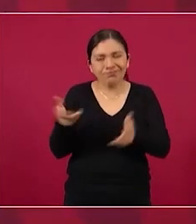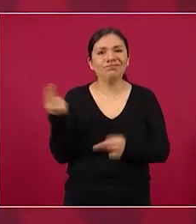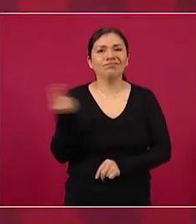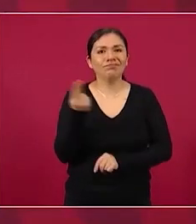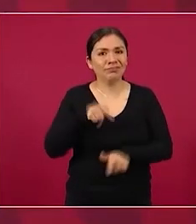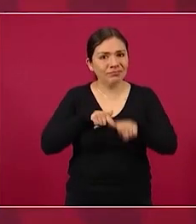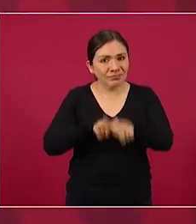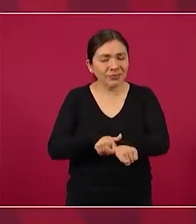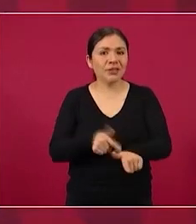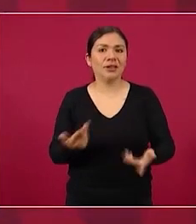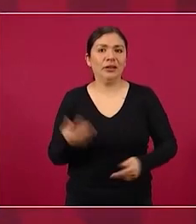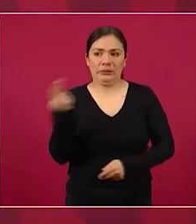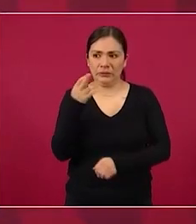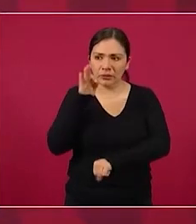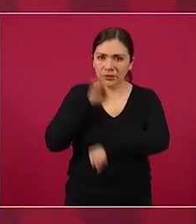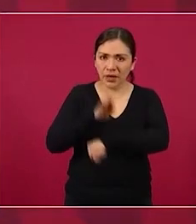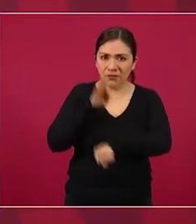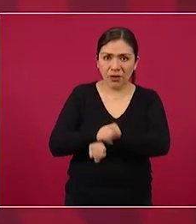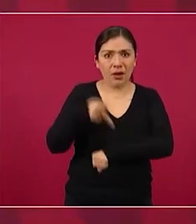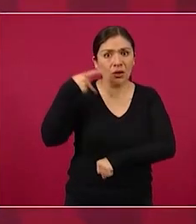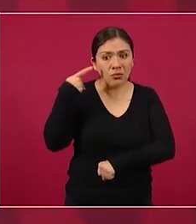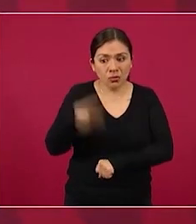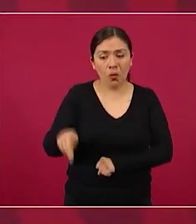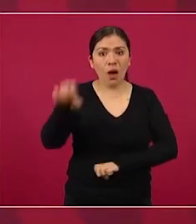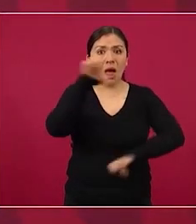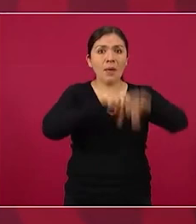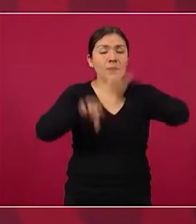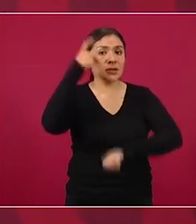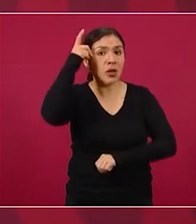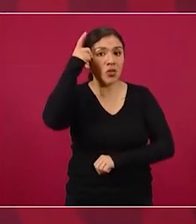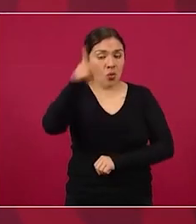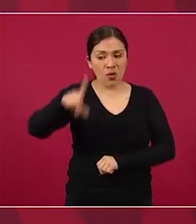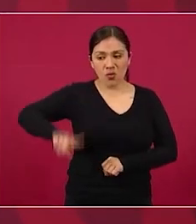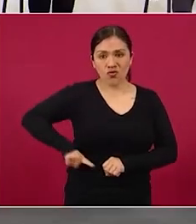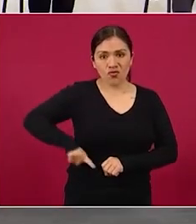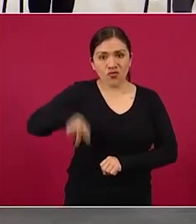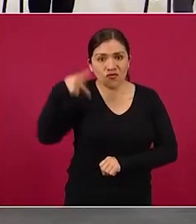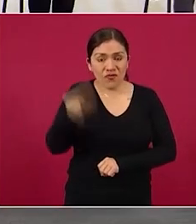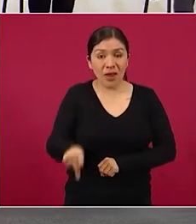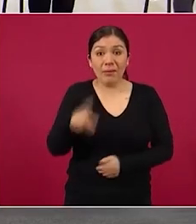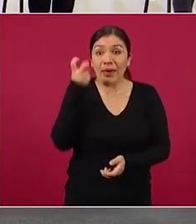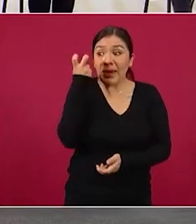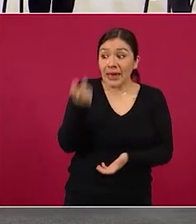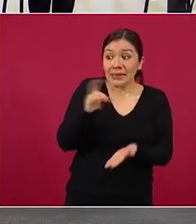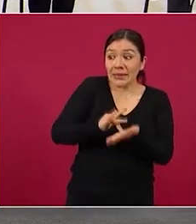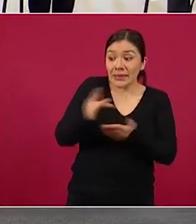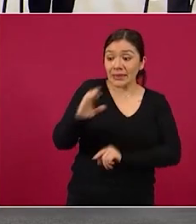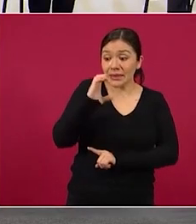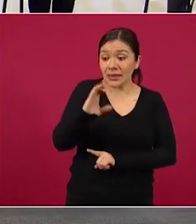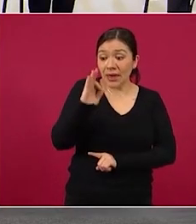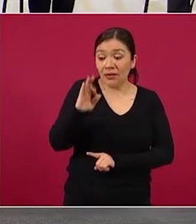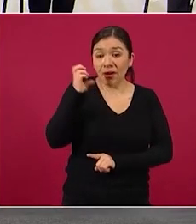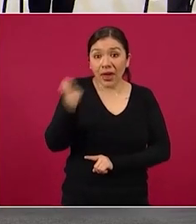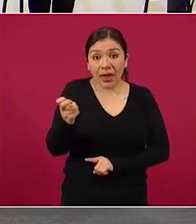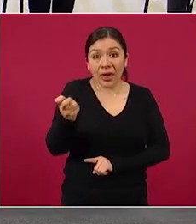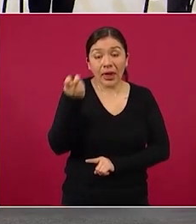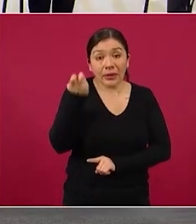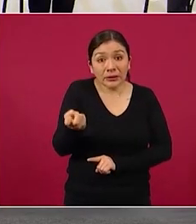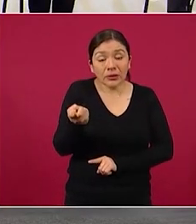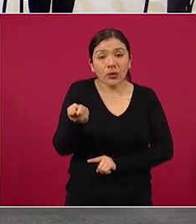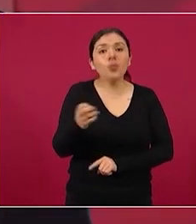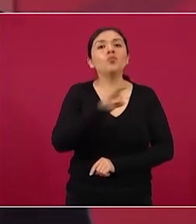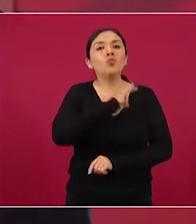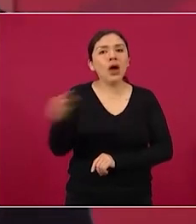que tenemos que defender esa empresa pública porque gracias a esa empresa pública se